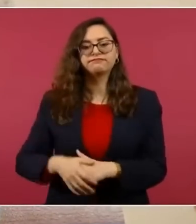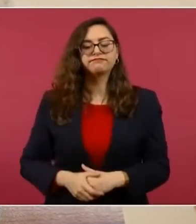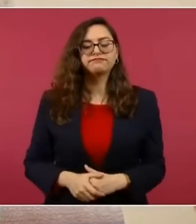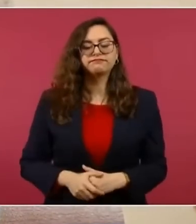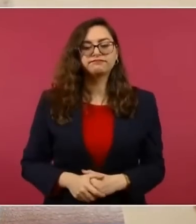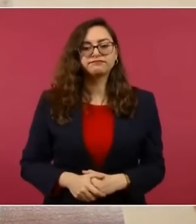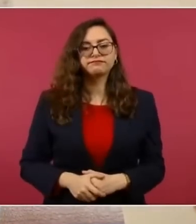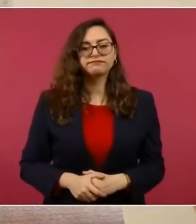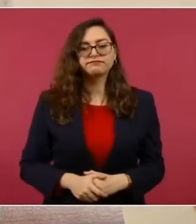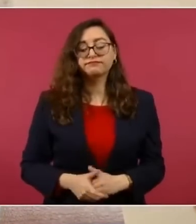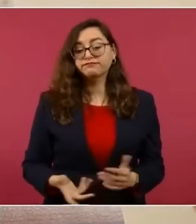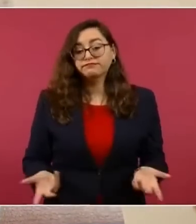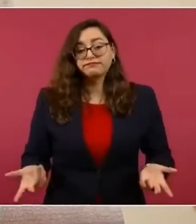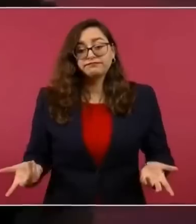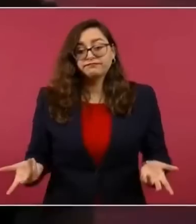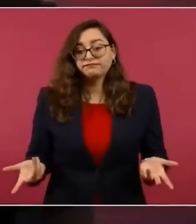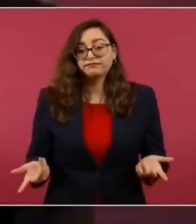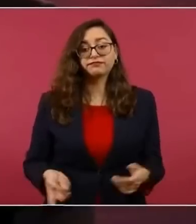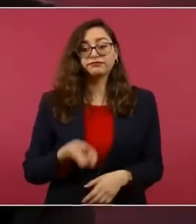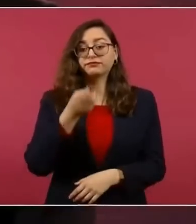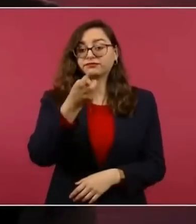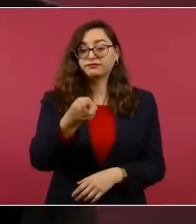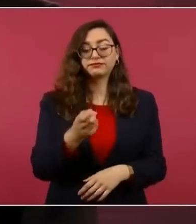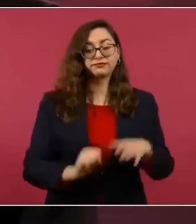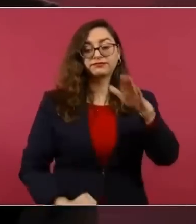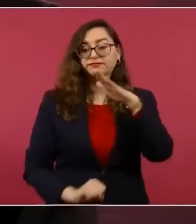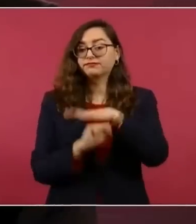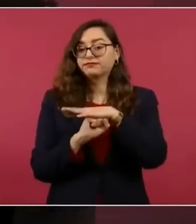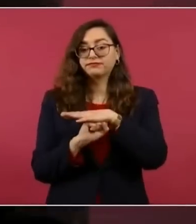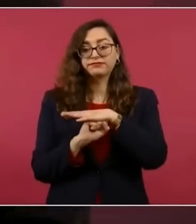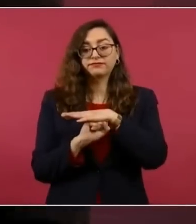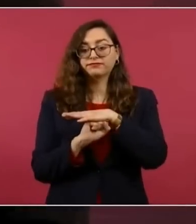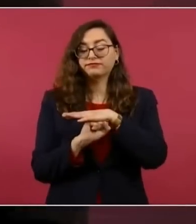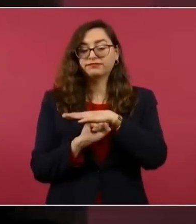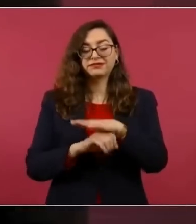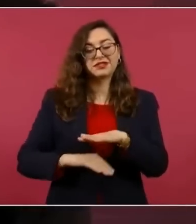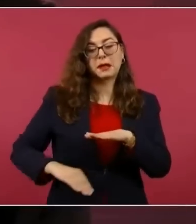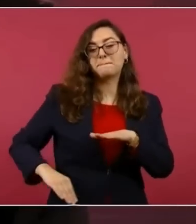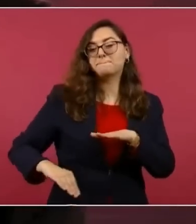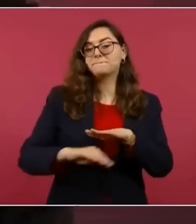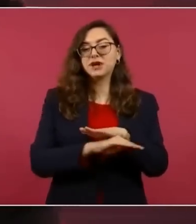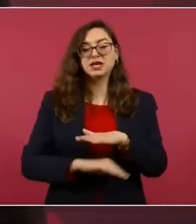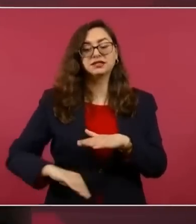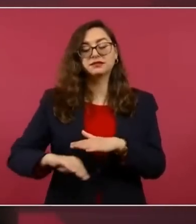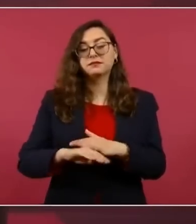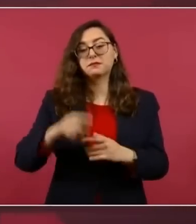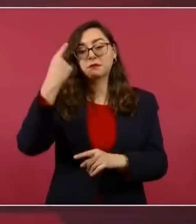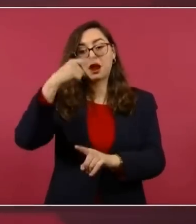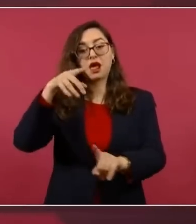Eso es un principio básico de justicia.